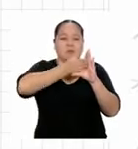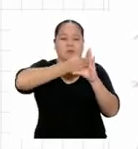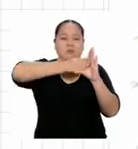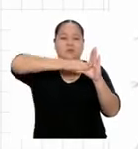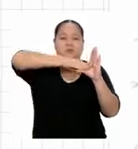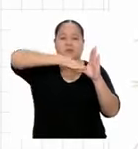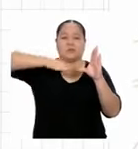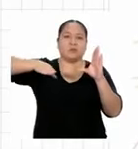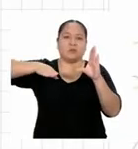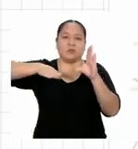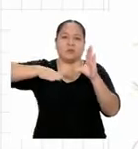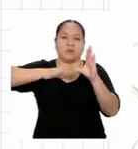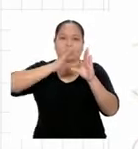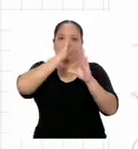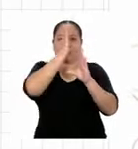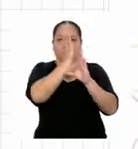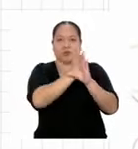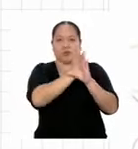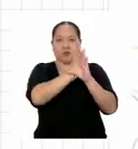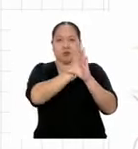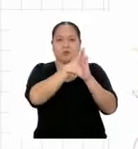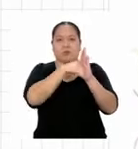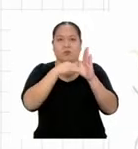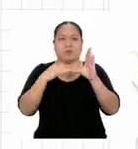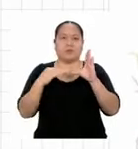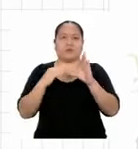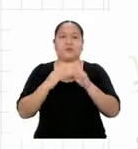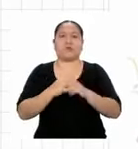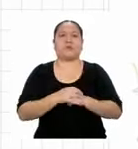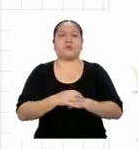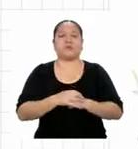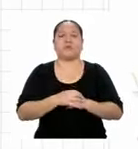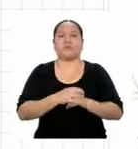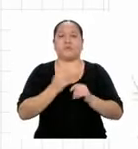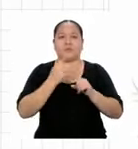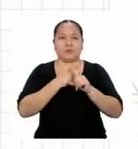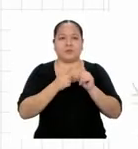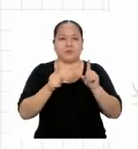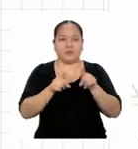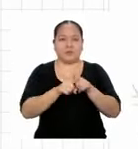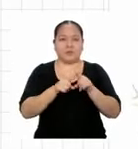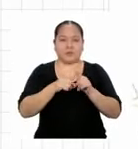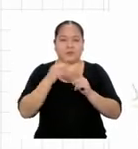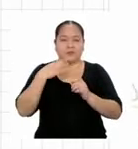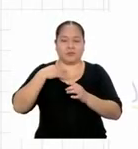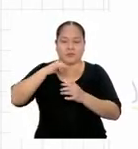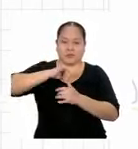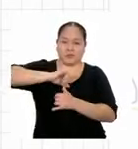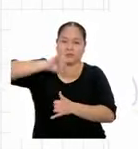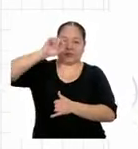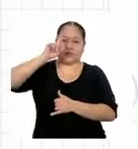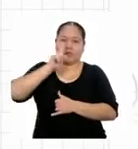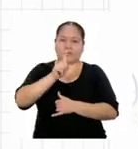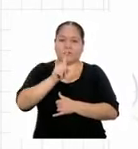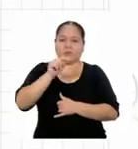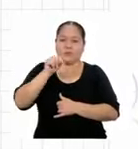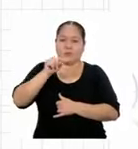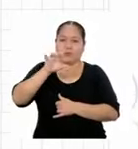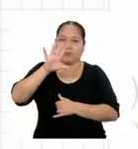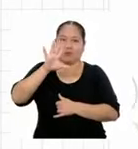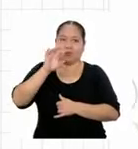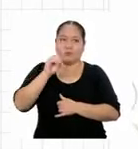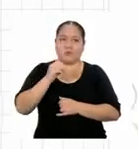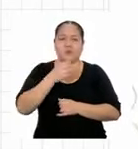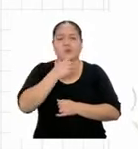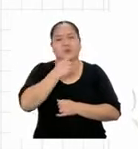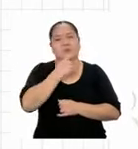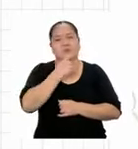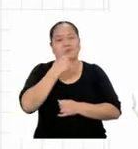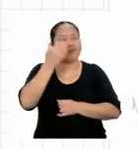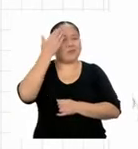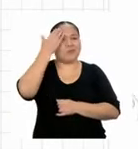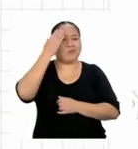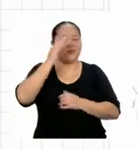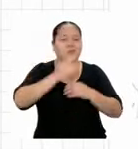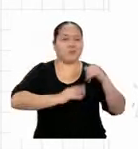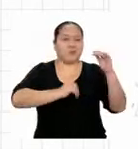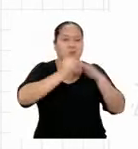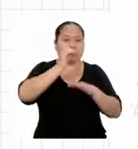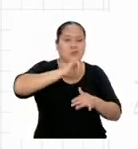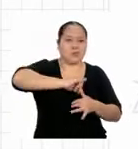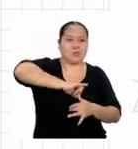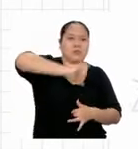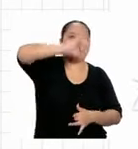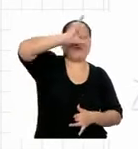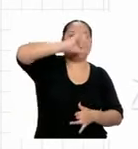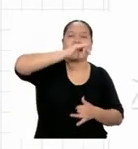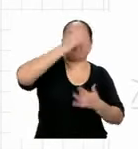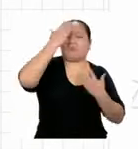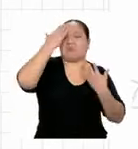perpendicular que intersecta al piso. Además, se mitalla, que es un metro cincuenta. Pero no tengo idea de cuánto mide